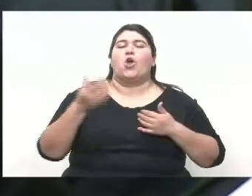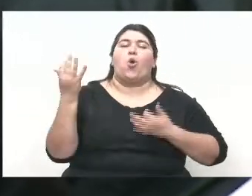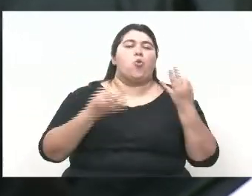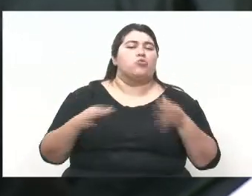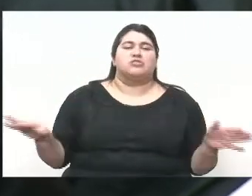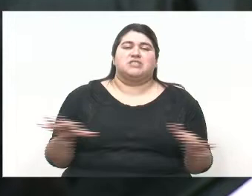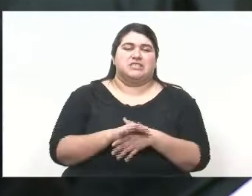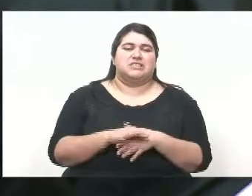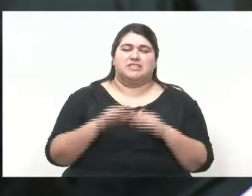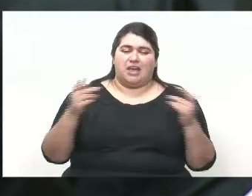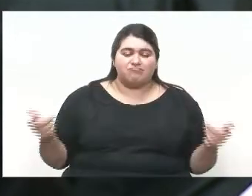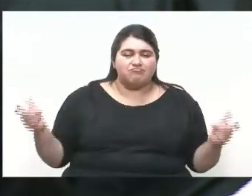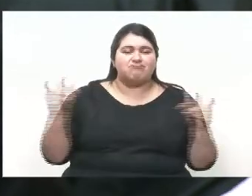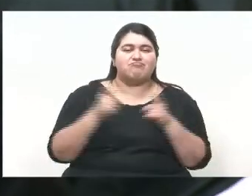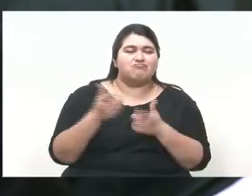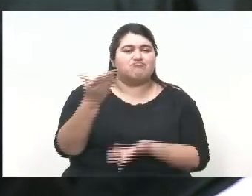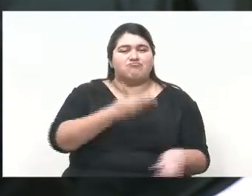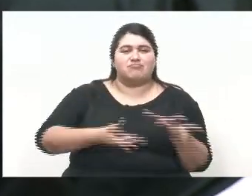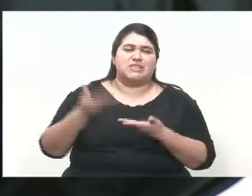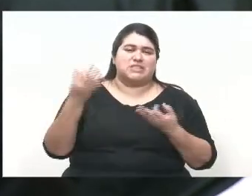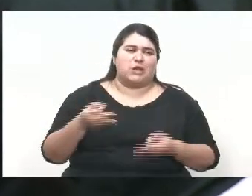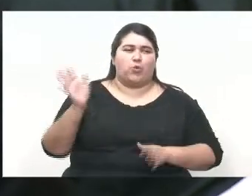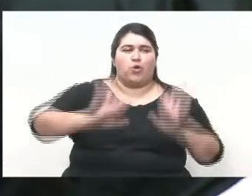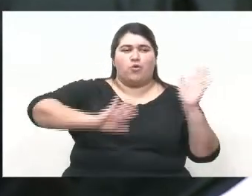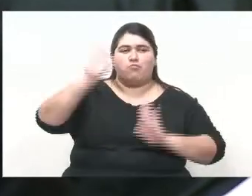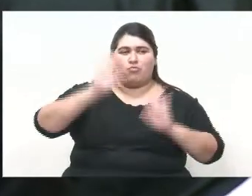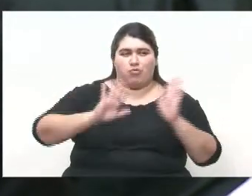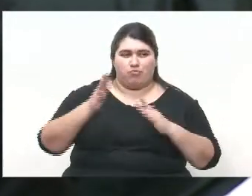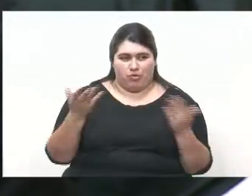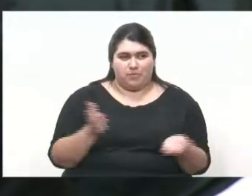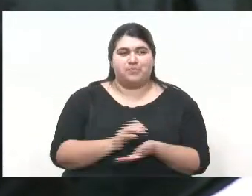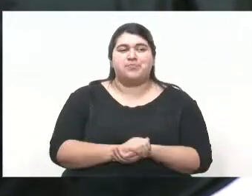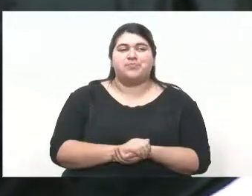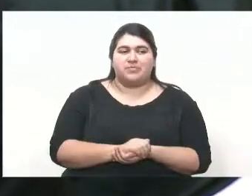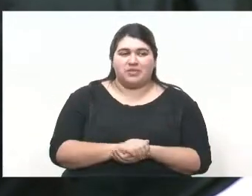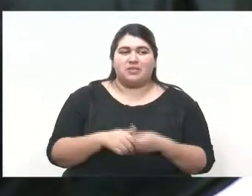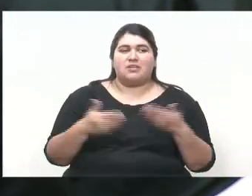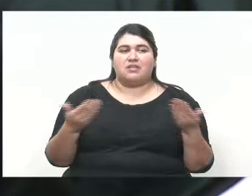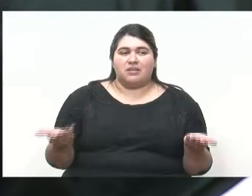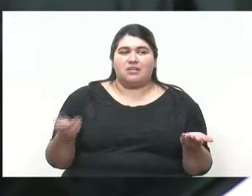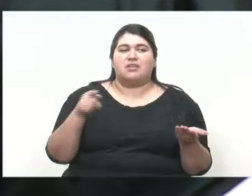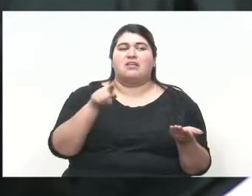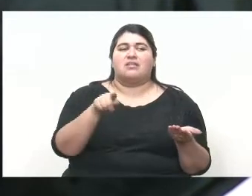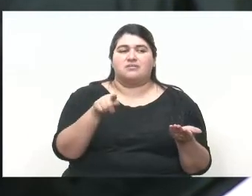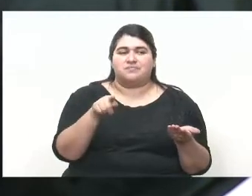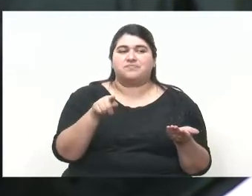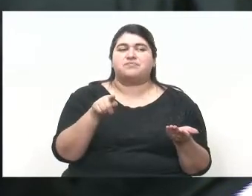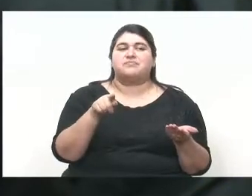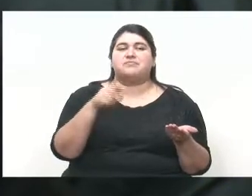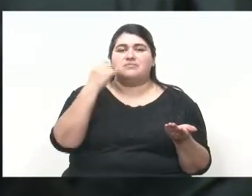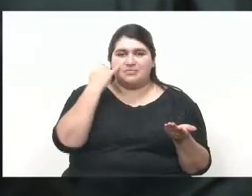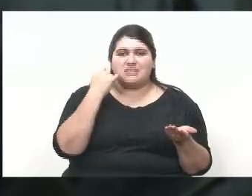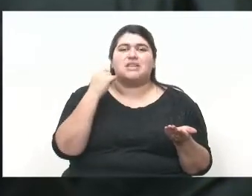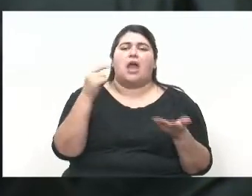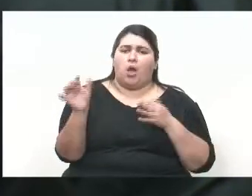tratamiento y votando afirmativamente este proyecto. Como bien dije recién, este proyecto fue